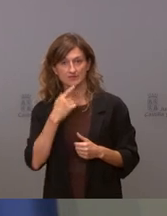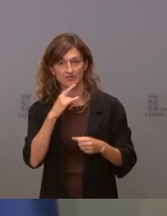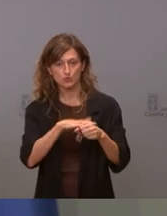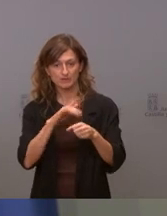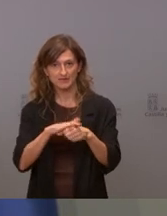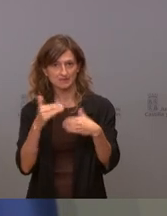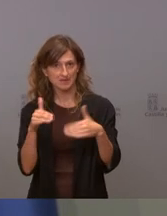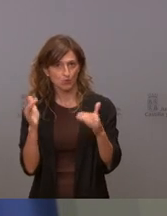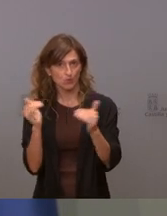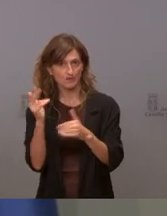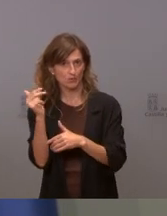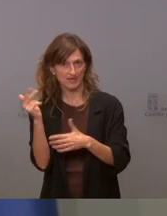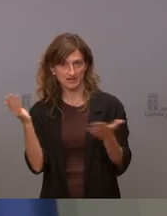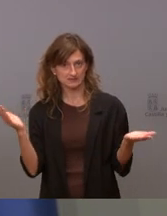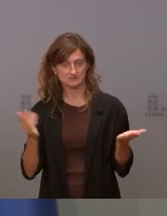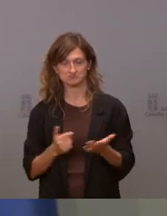miércoles, los jueves, los viernes,